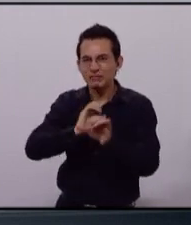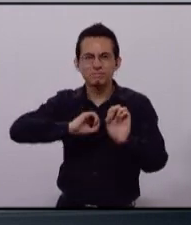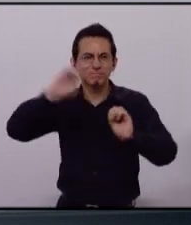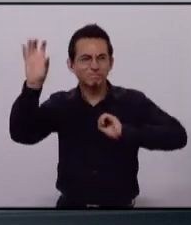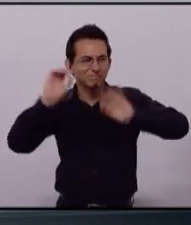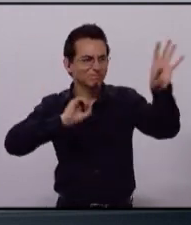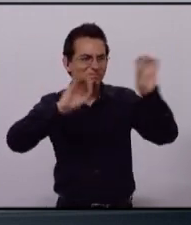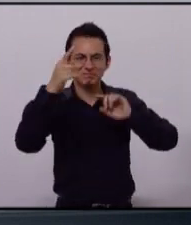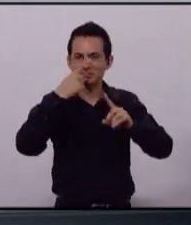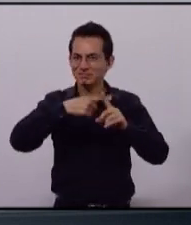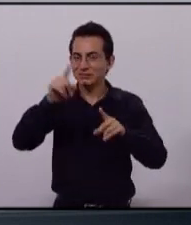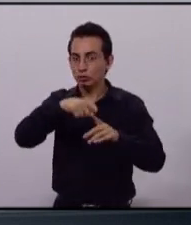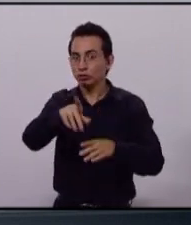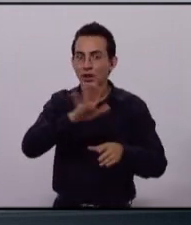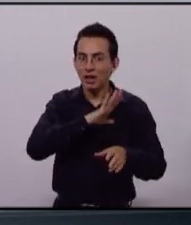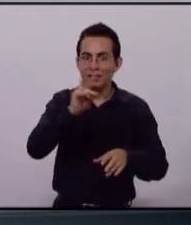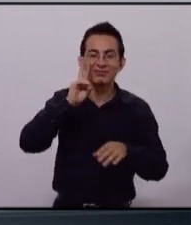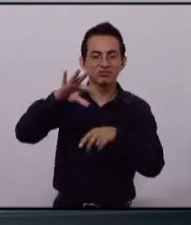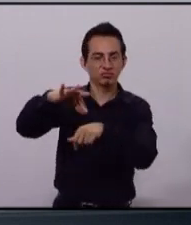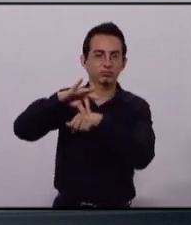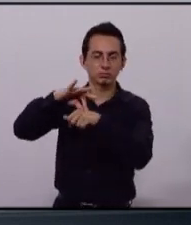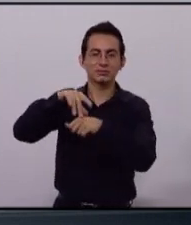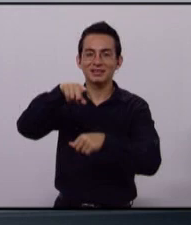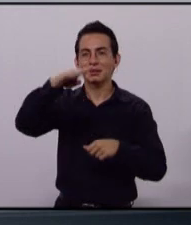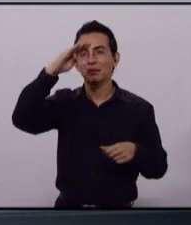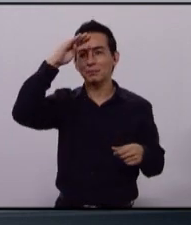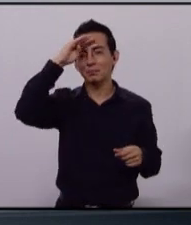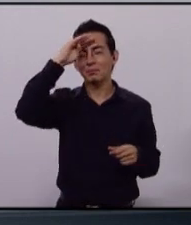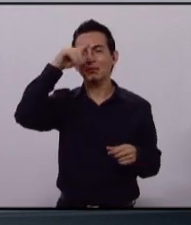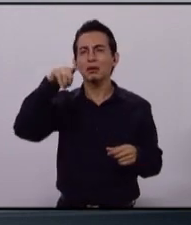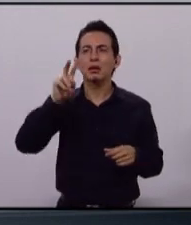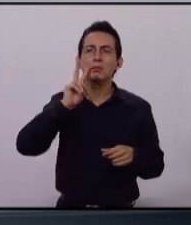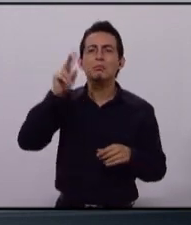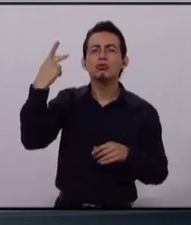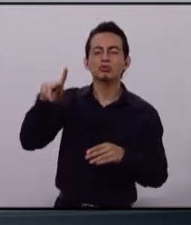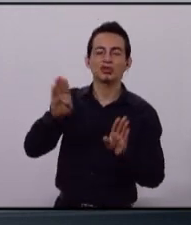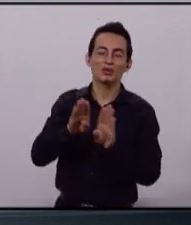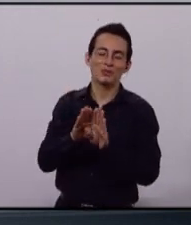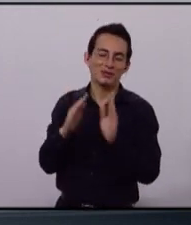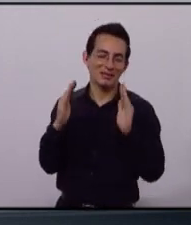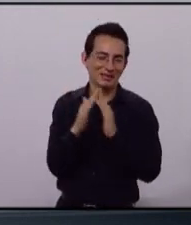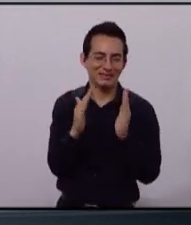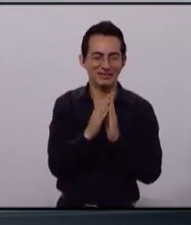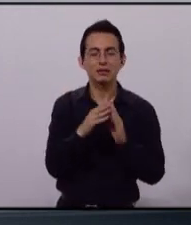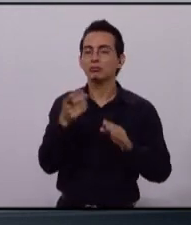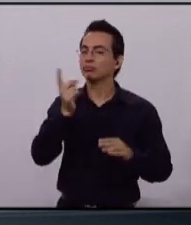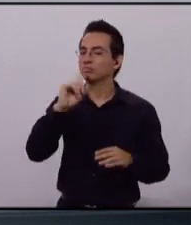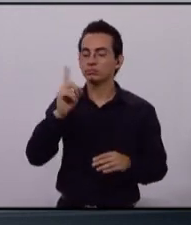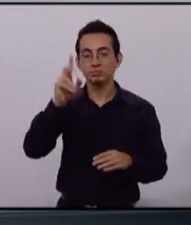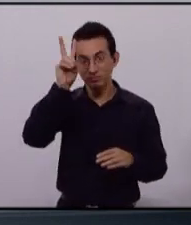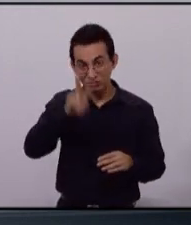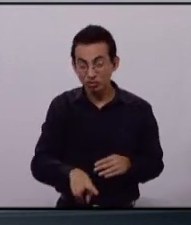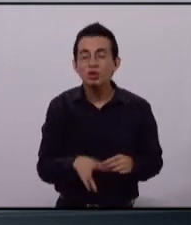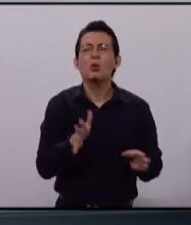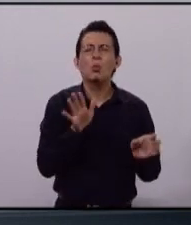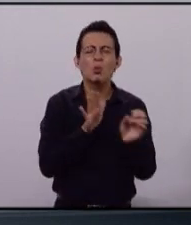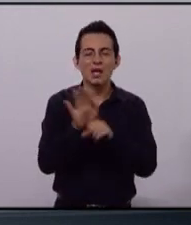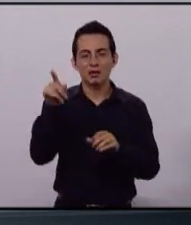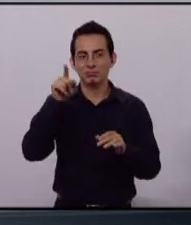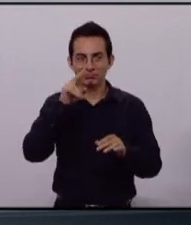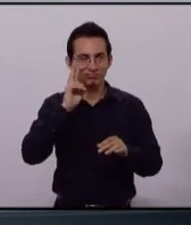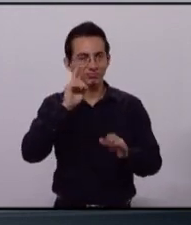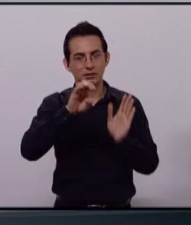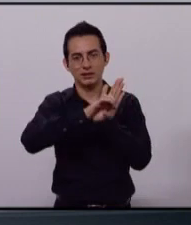distintas cuentas, que esto no es un caso hipotético. En realidad se trata de un ejemplo